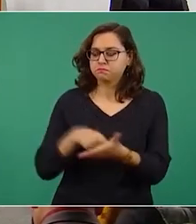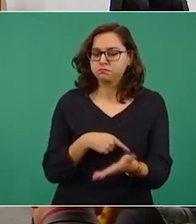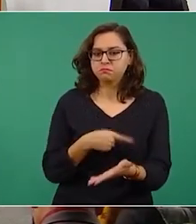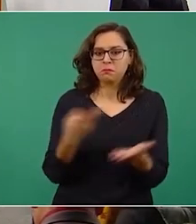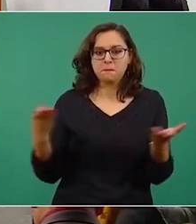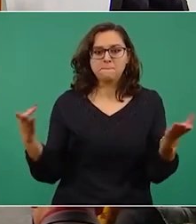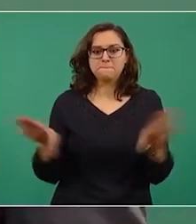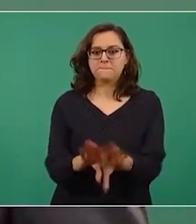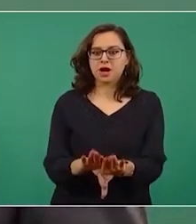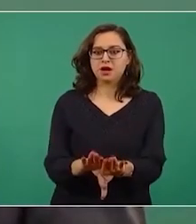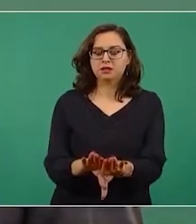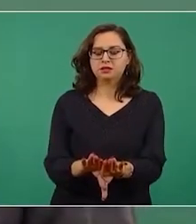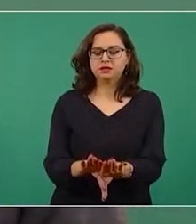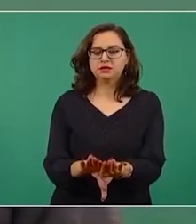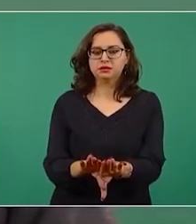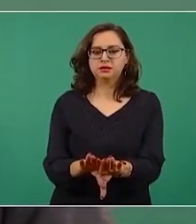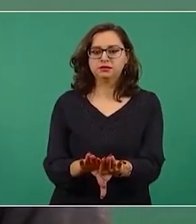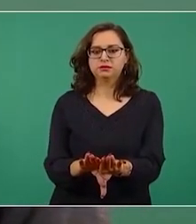ese banco